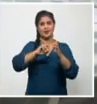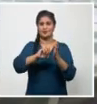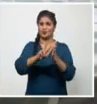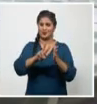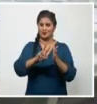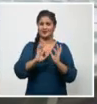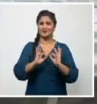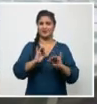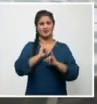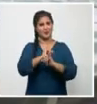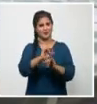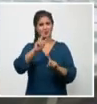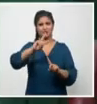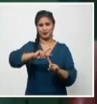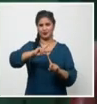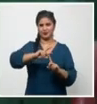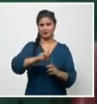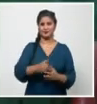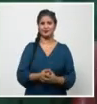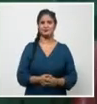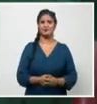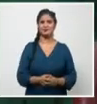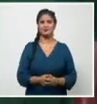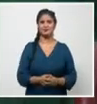Ricardo Roque, Sistema Informativo de la Televisión Cubana.